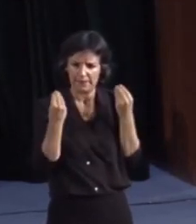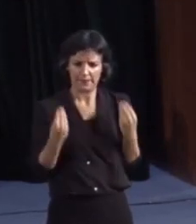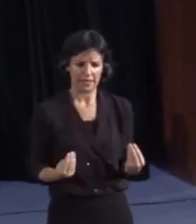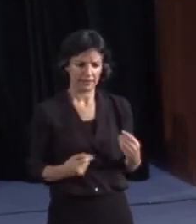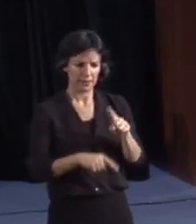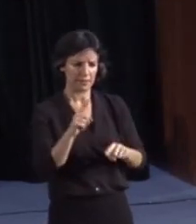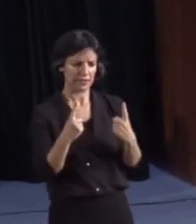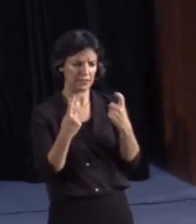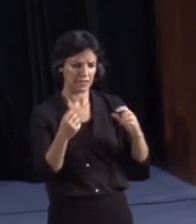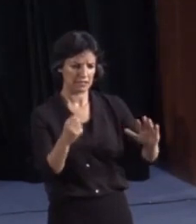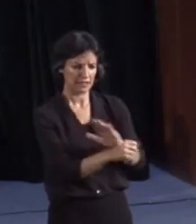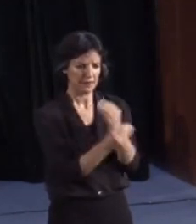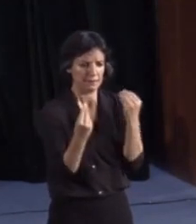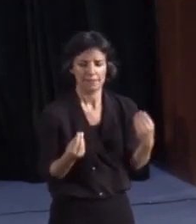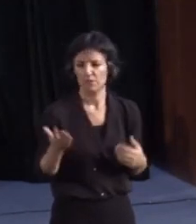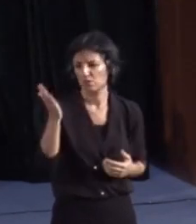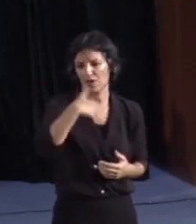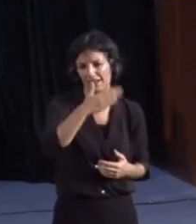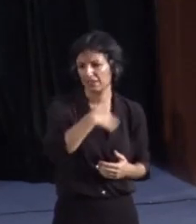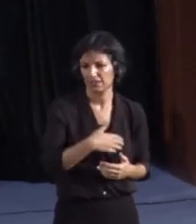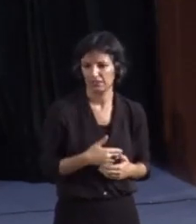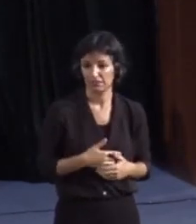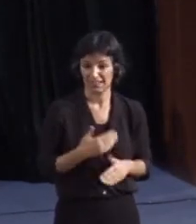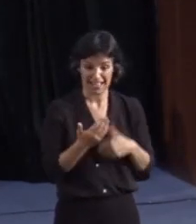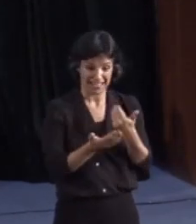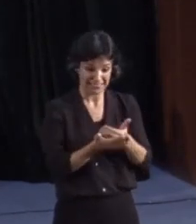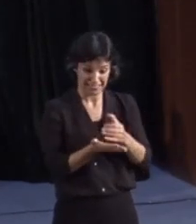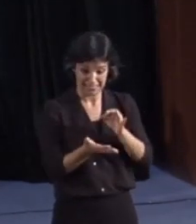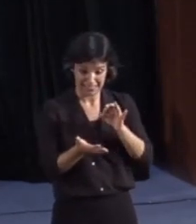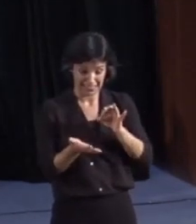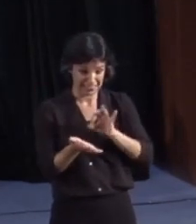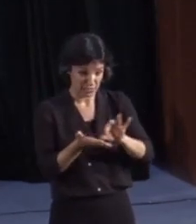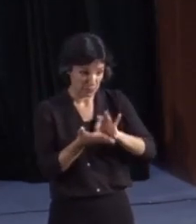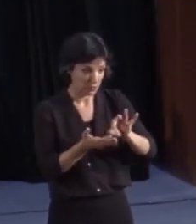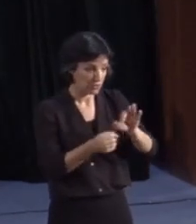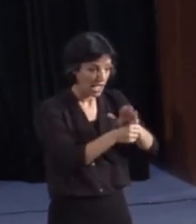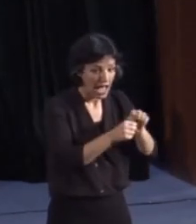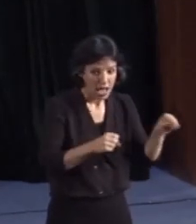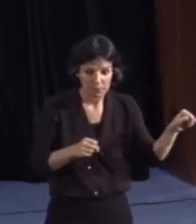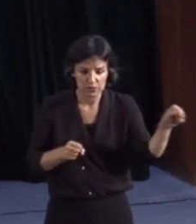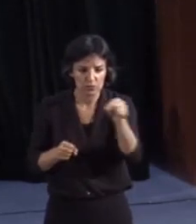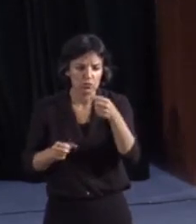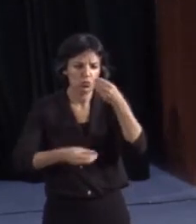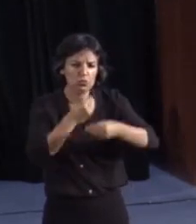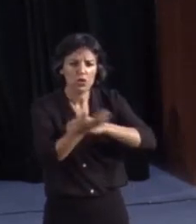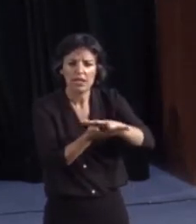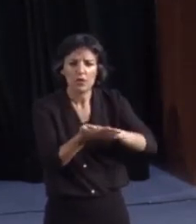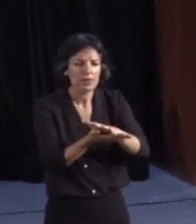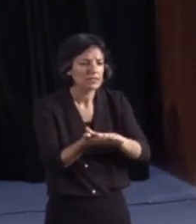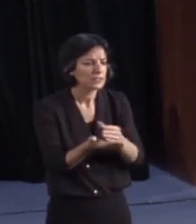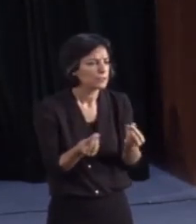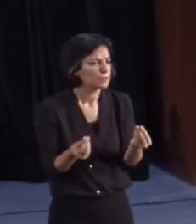reales y donde su uso es ineludible, no se